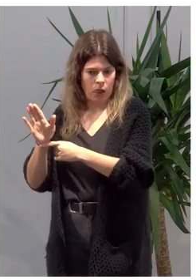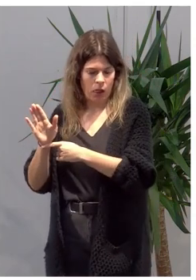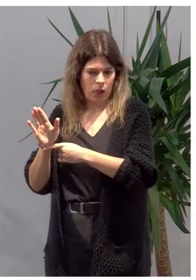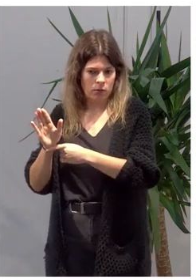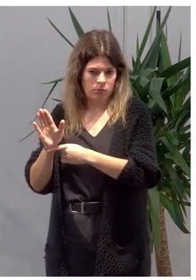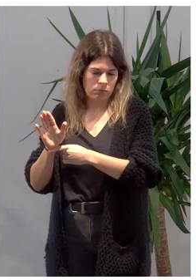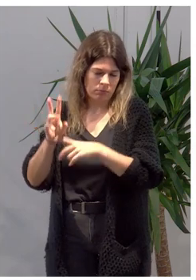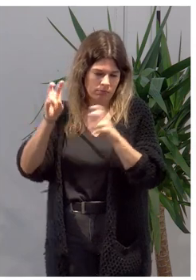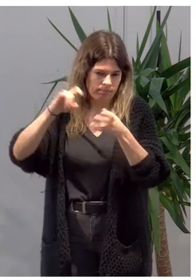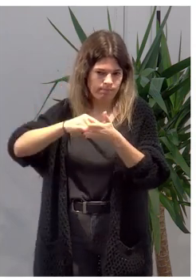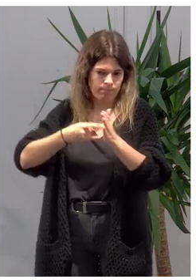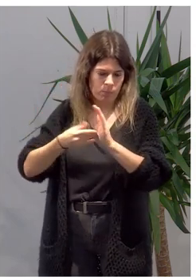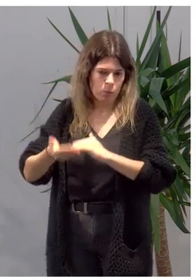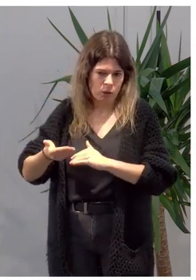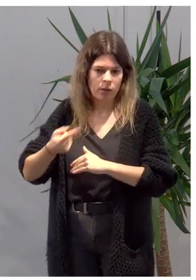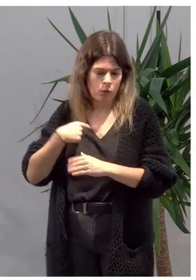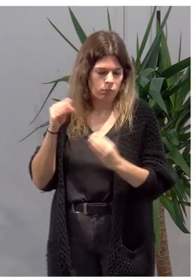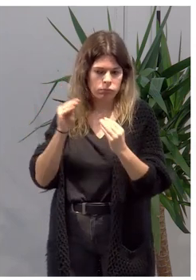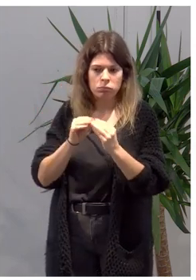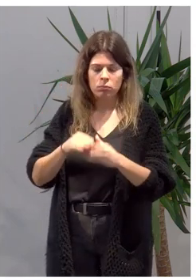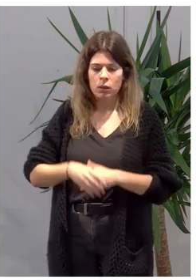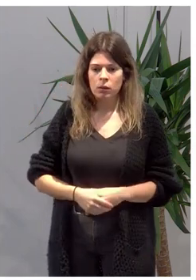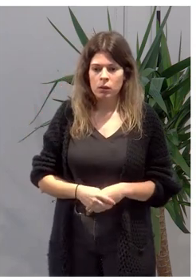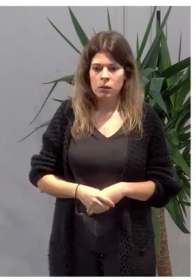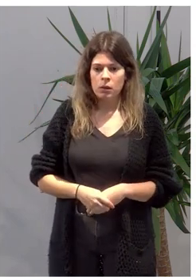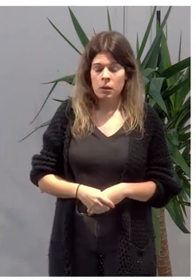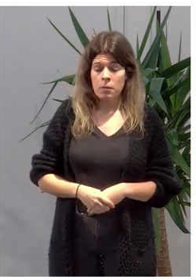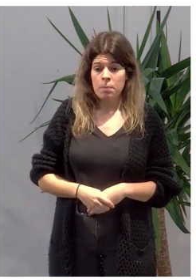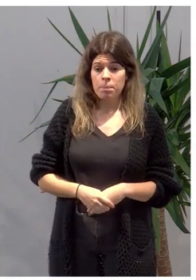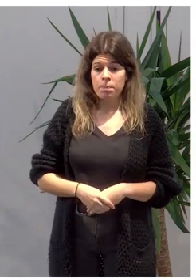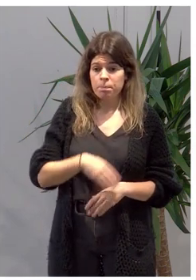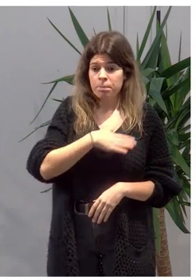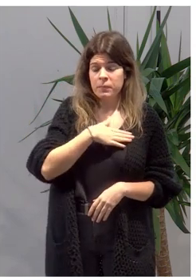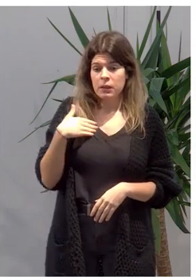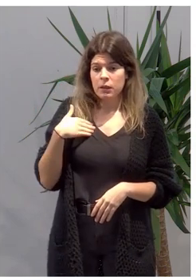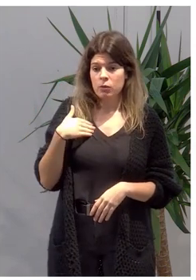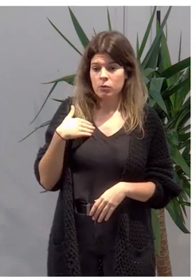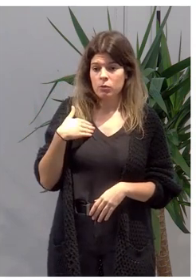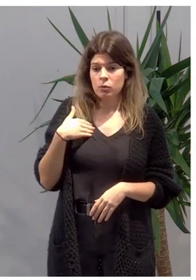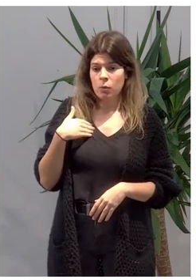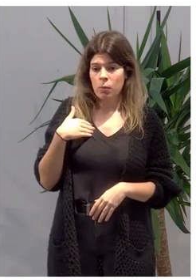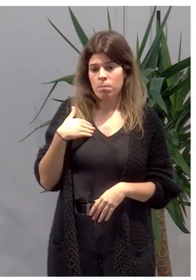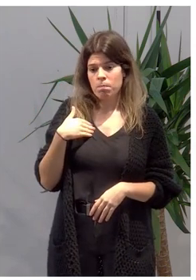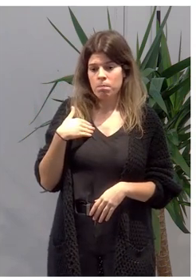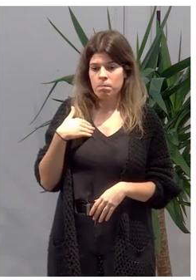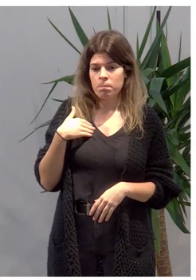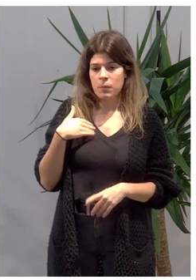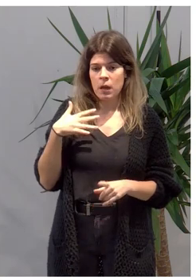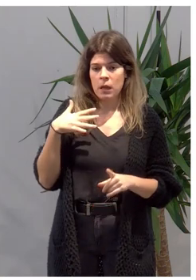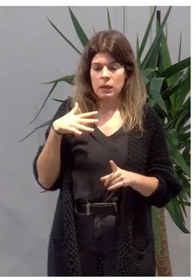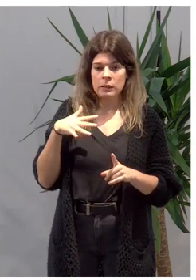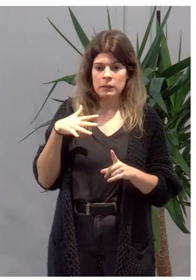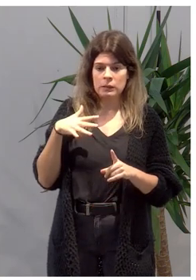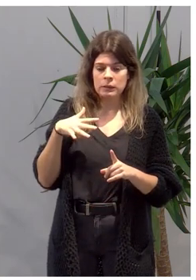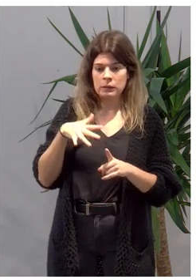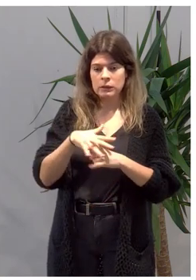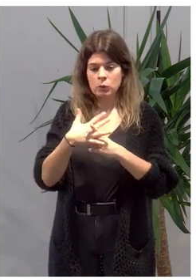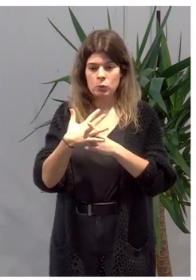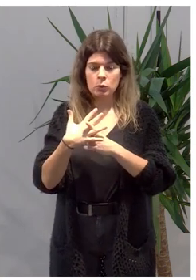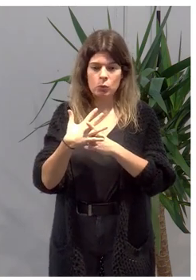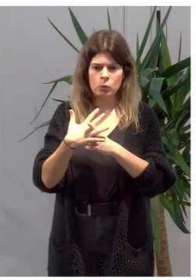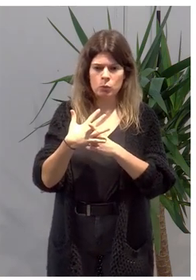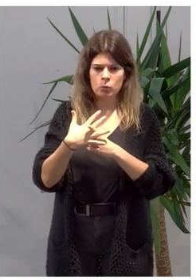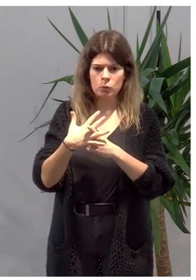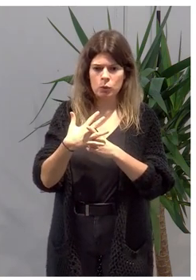que tiene este proyecto. Yo lo quisiera situar en el marco también de la